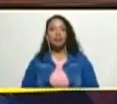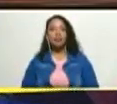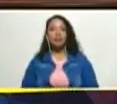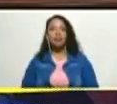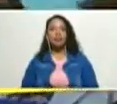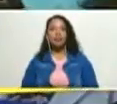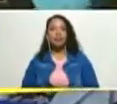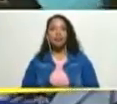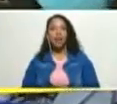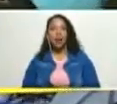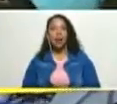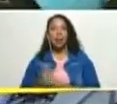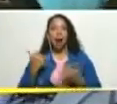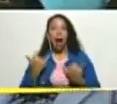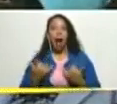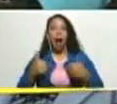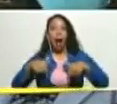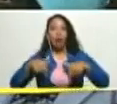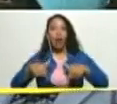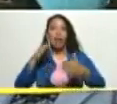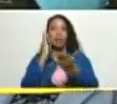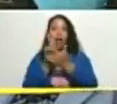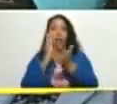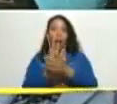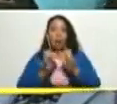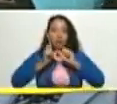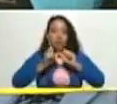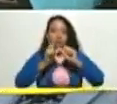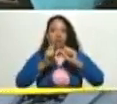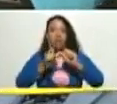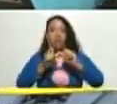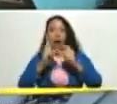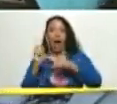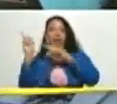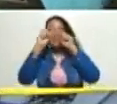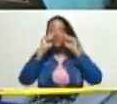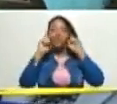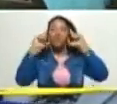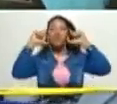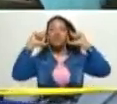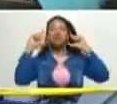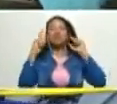presente y siempre consecuente bueno con su tapabocas mira